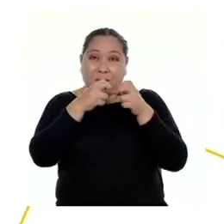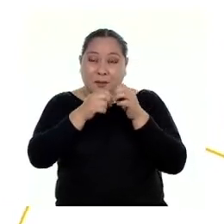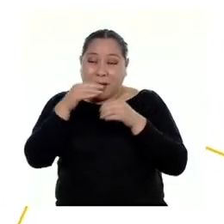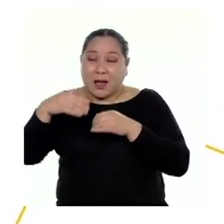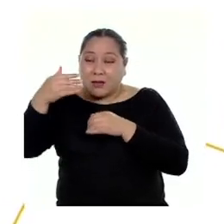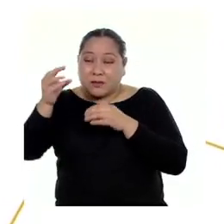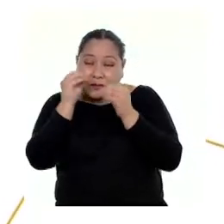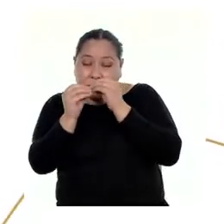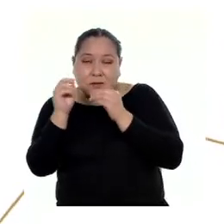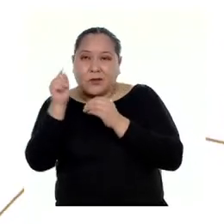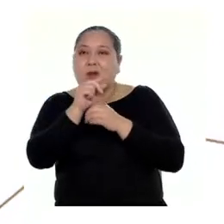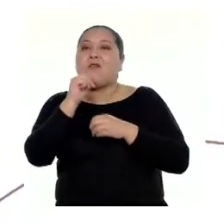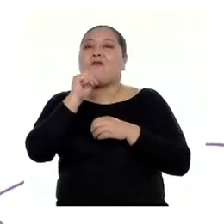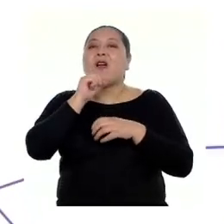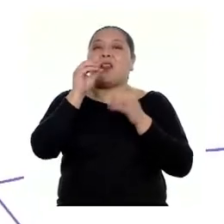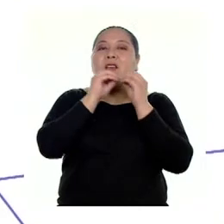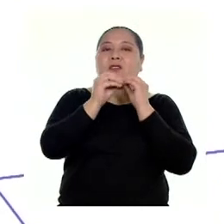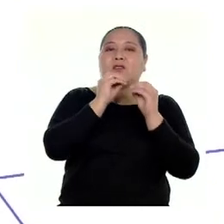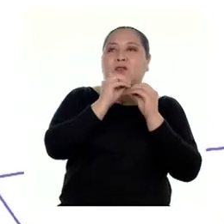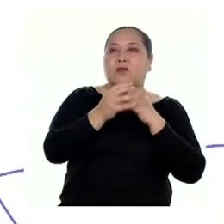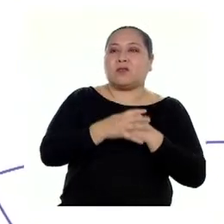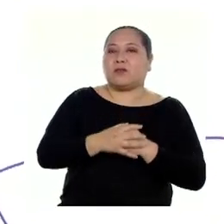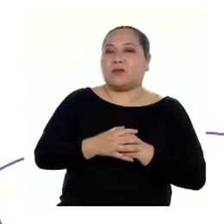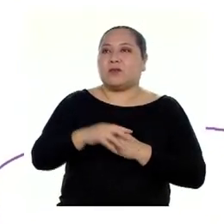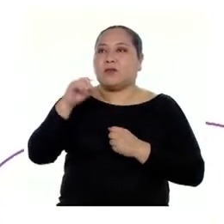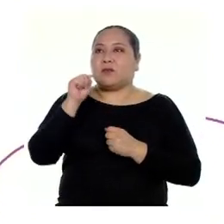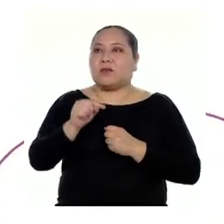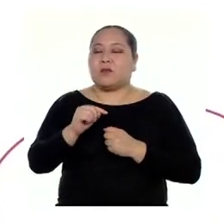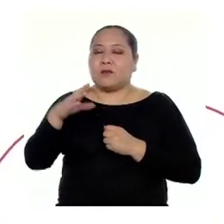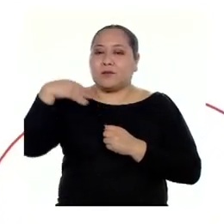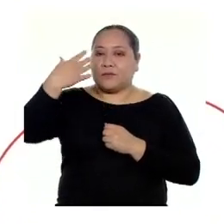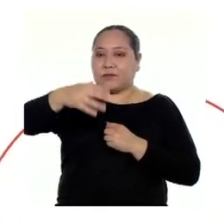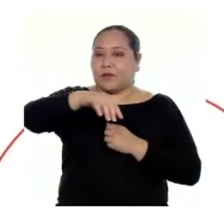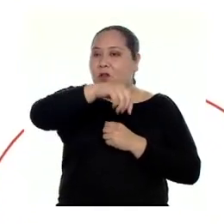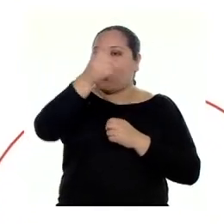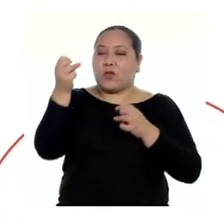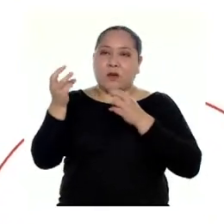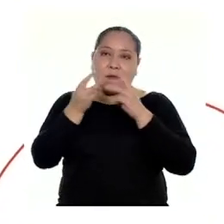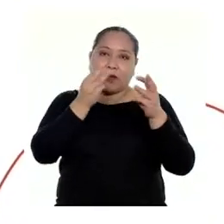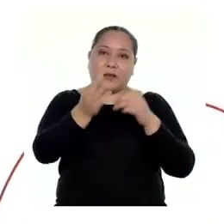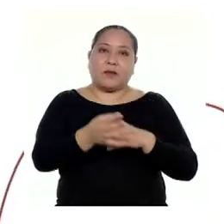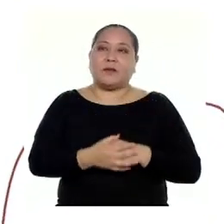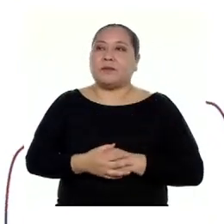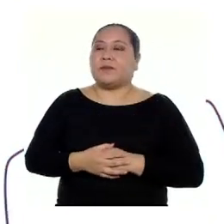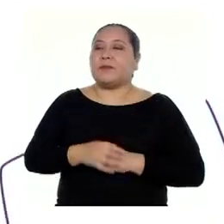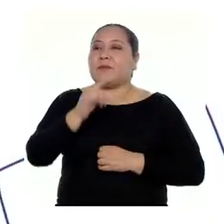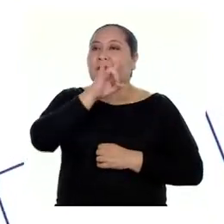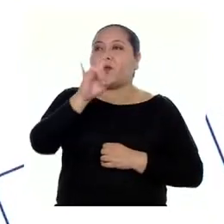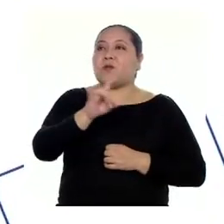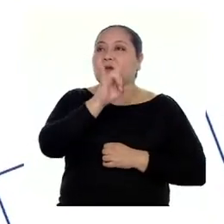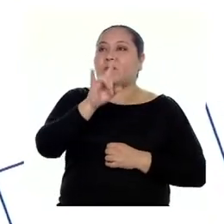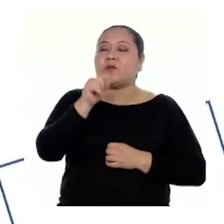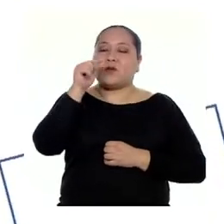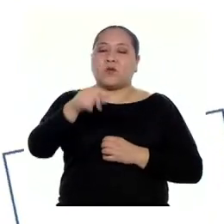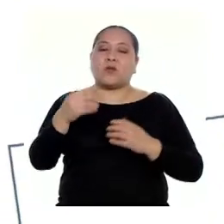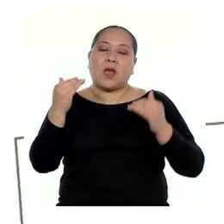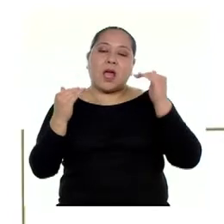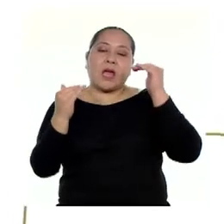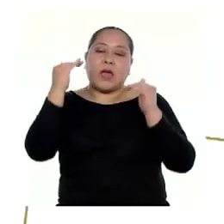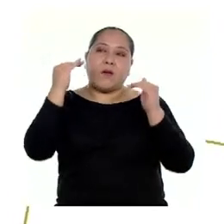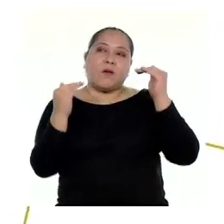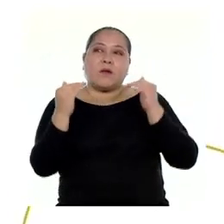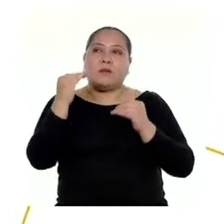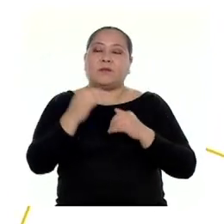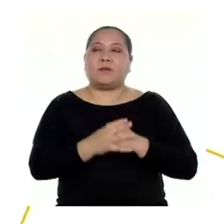estará solucionado del todo. Veamos el siguiente método. En este caso, vamos a utilizar una equivalencia.